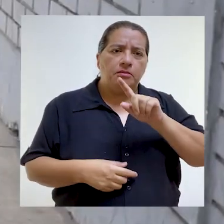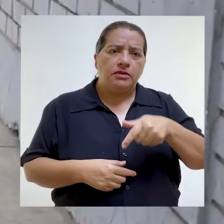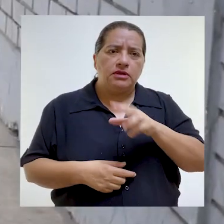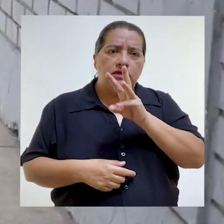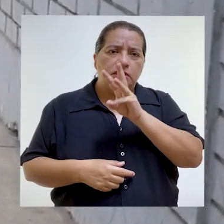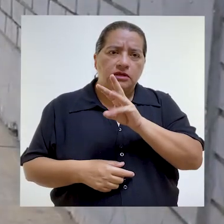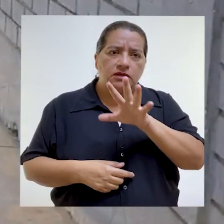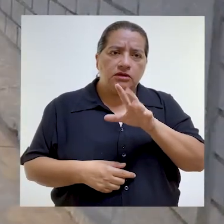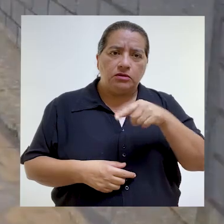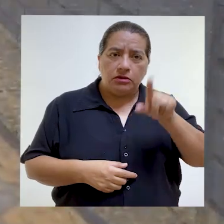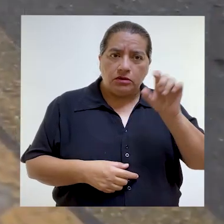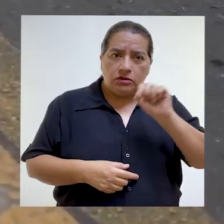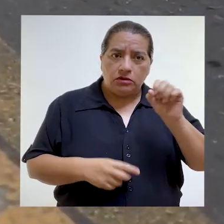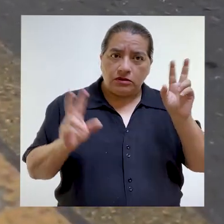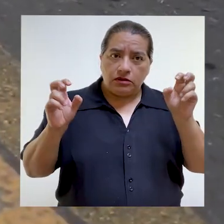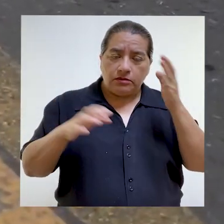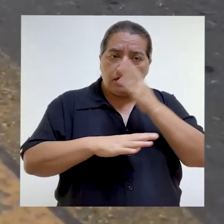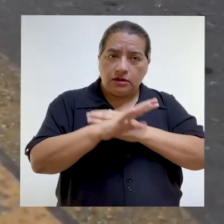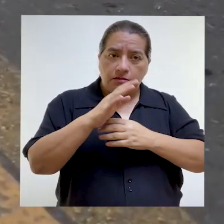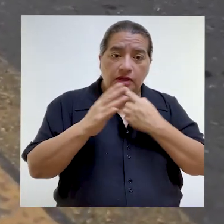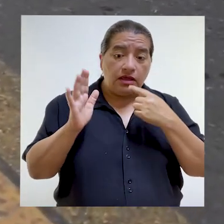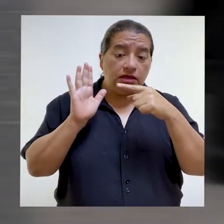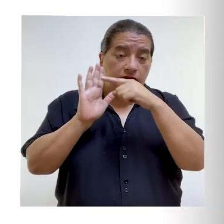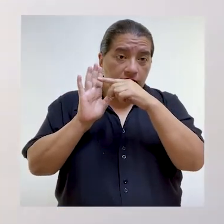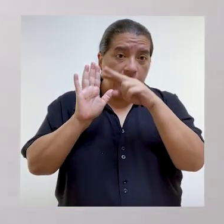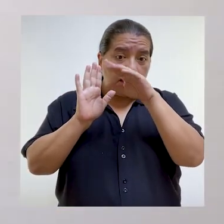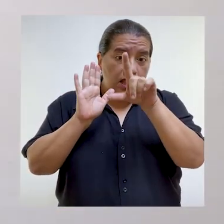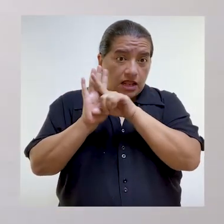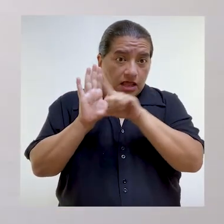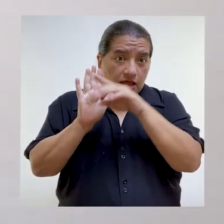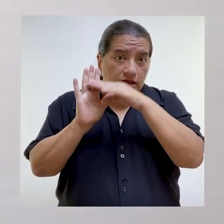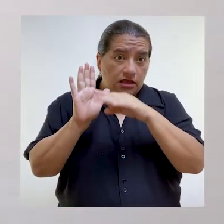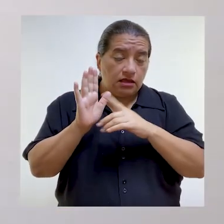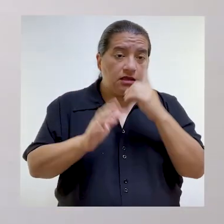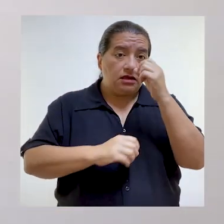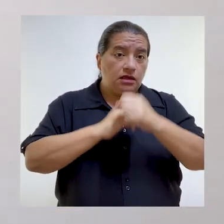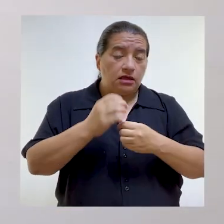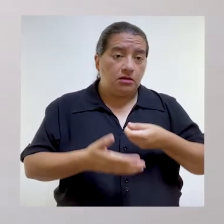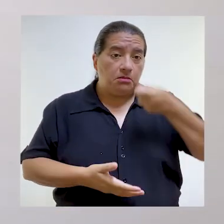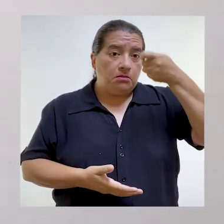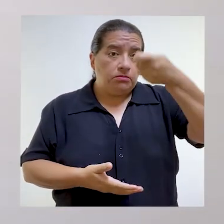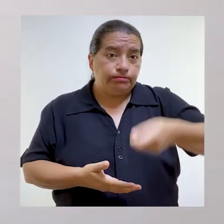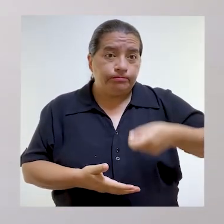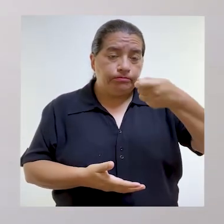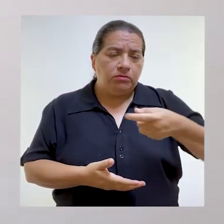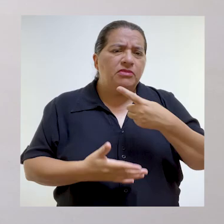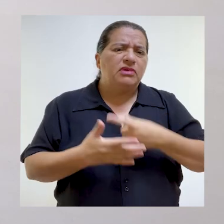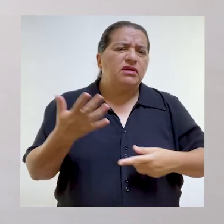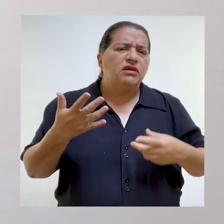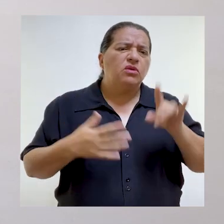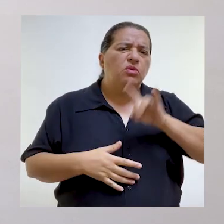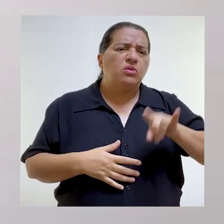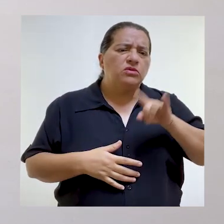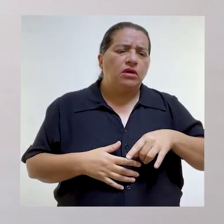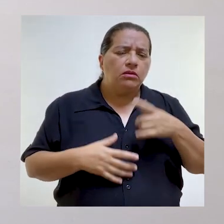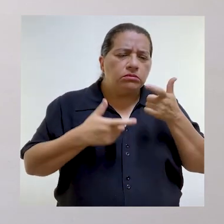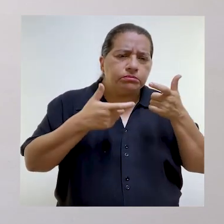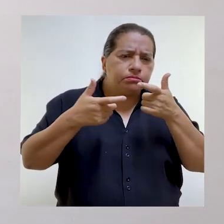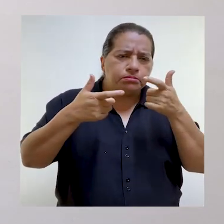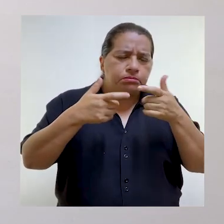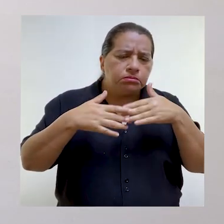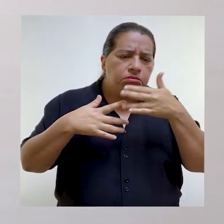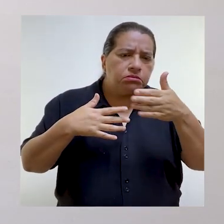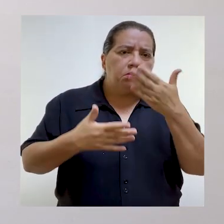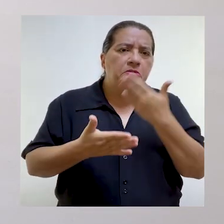.065 millones de soles en materia de discapacidad. Eso era lo que establecían las distintas leyes anuales de presupuesto. ¿Pero cuánto